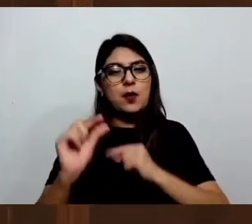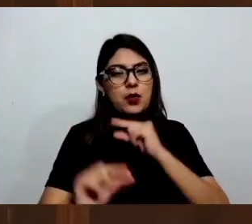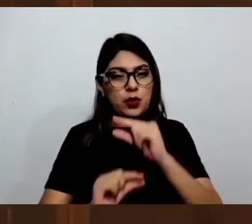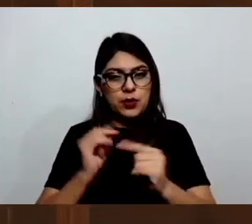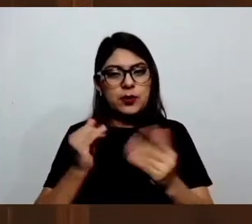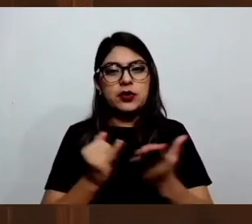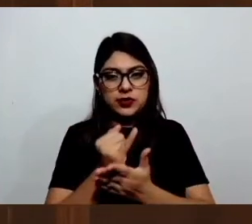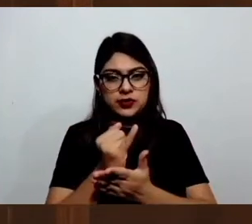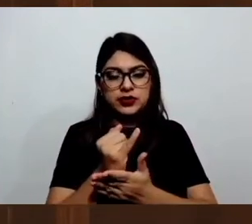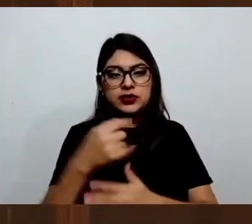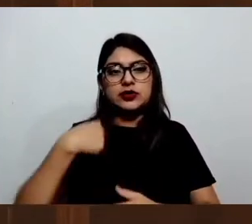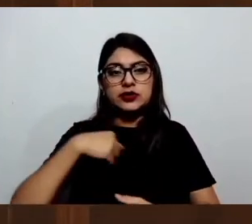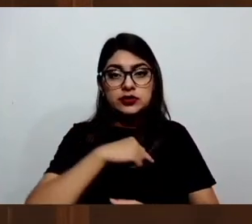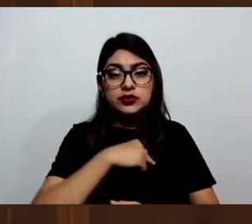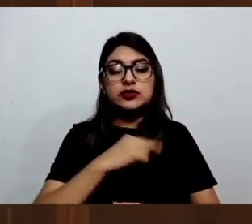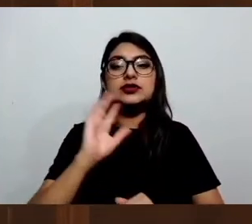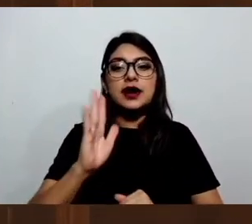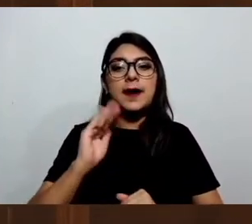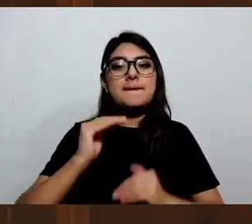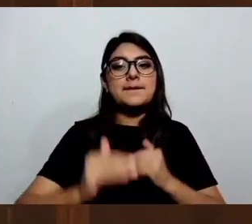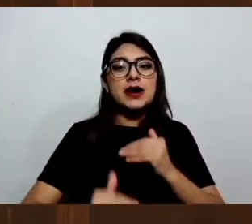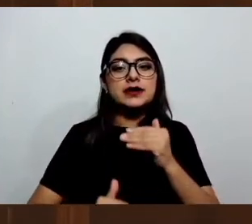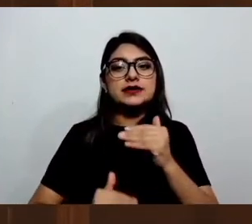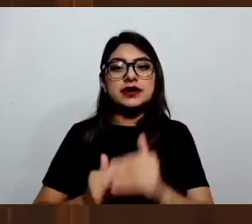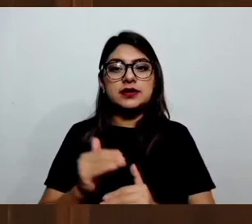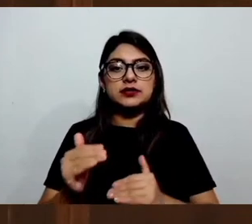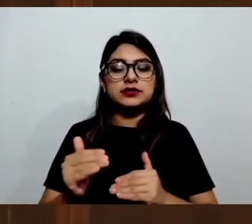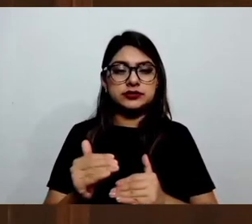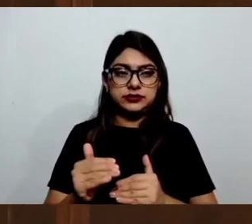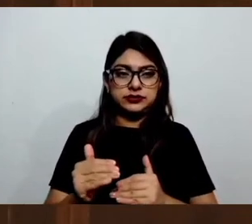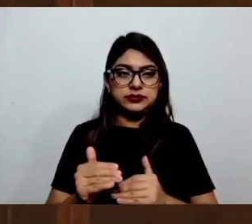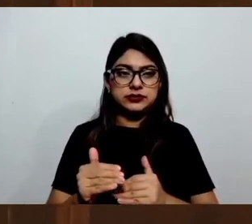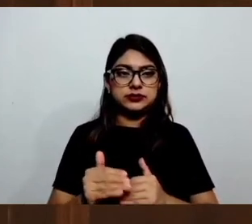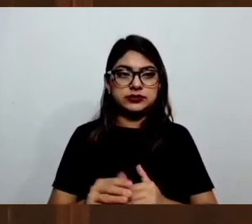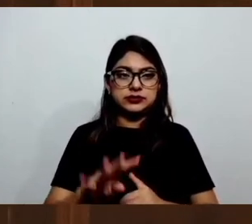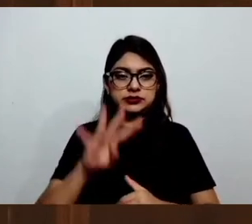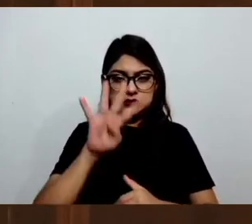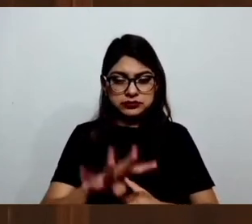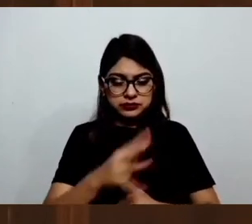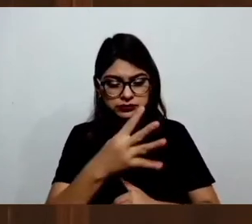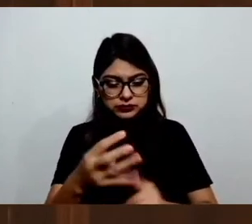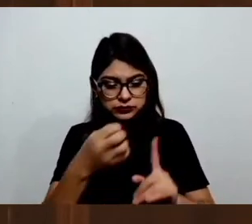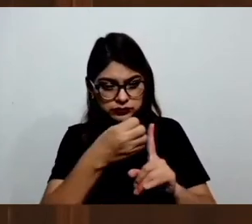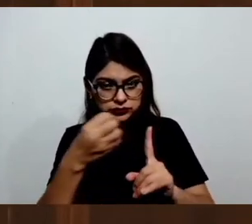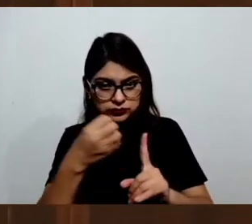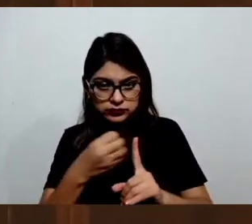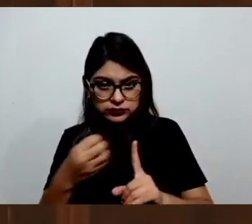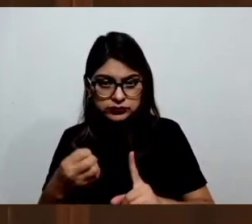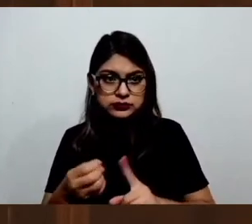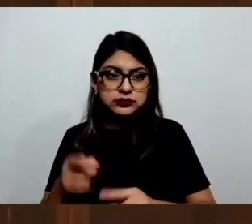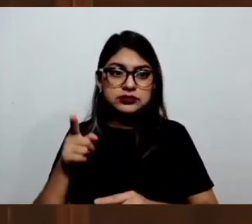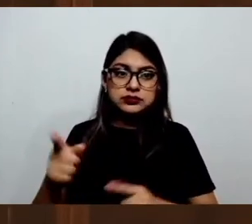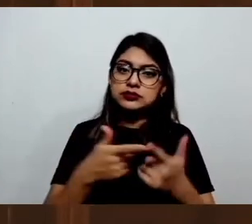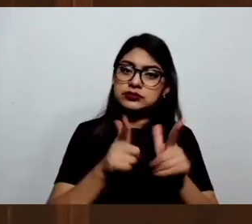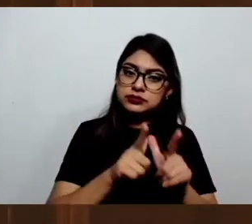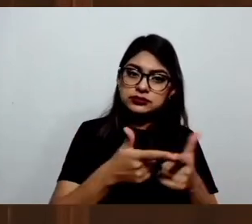Hemos avanzado en un cronograma que está a la disposición, desde luego, de los grupos parlamentarios.